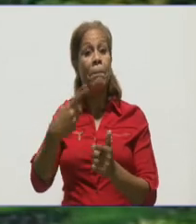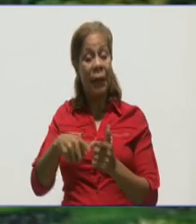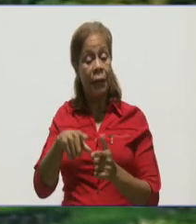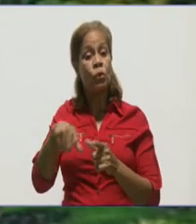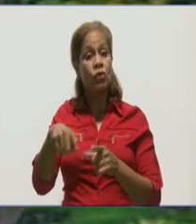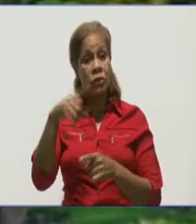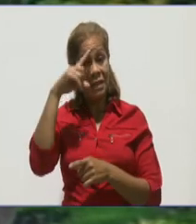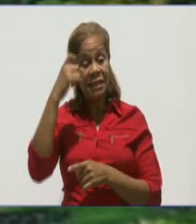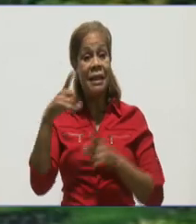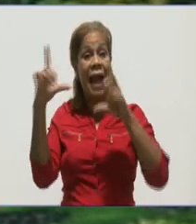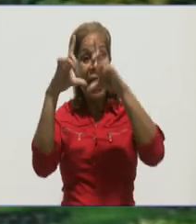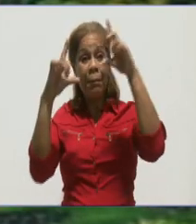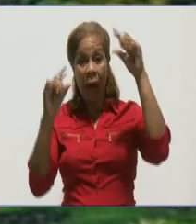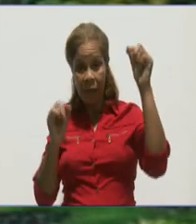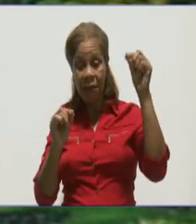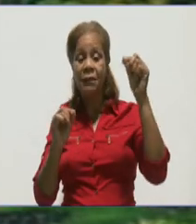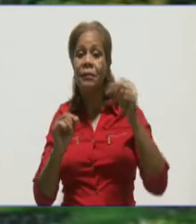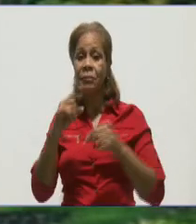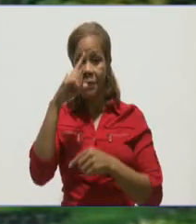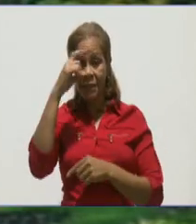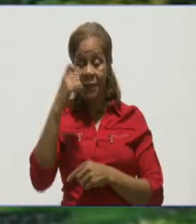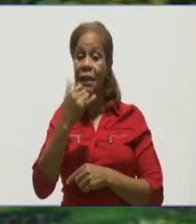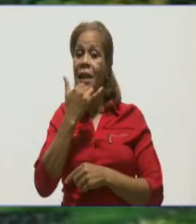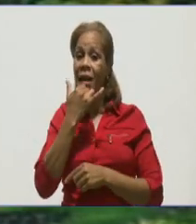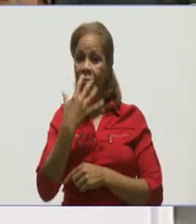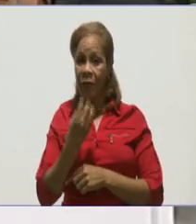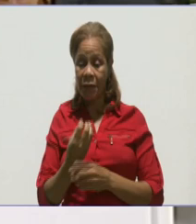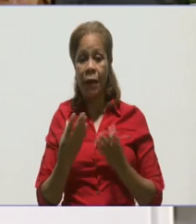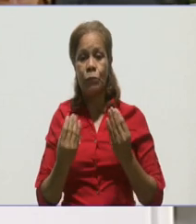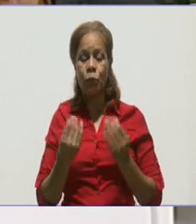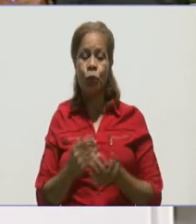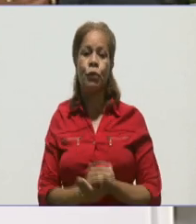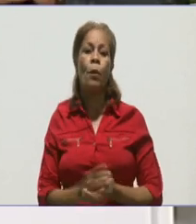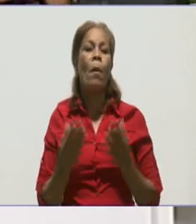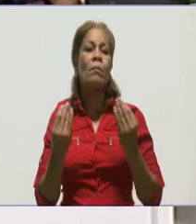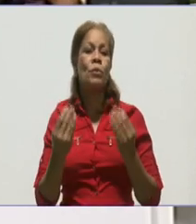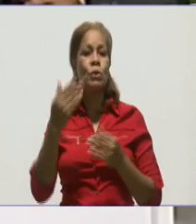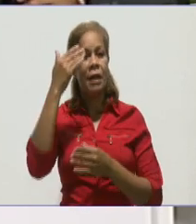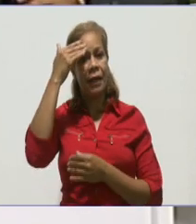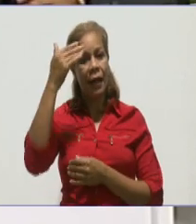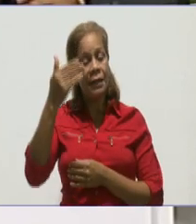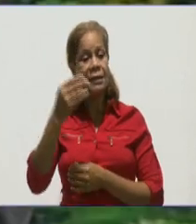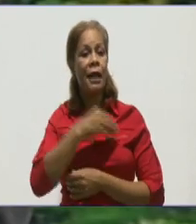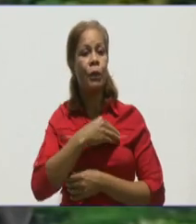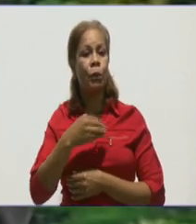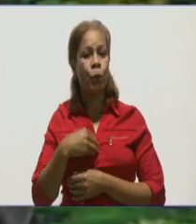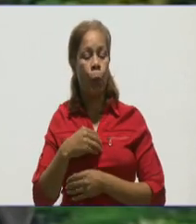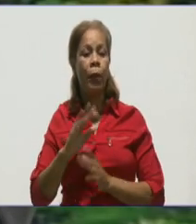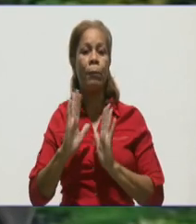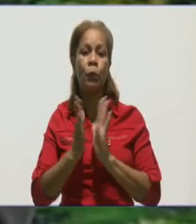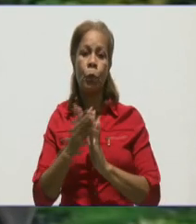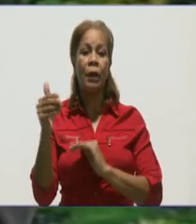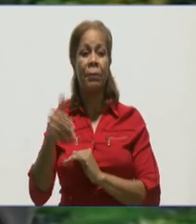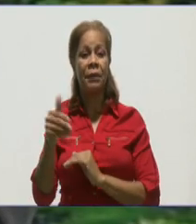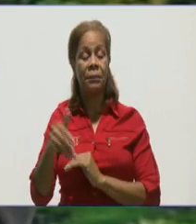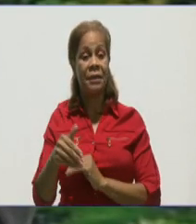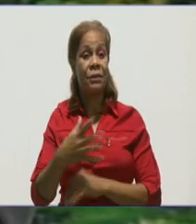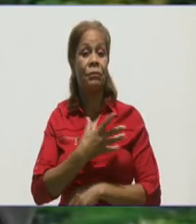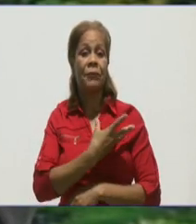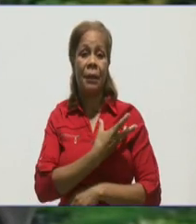país sí le está costando millones de pesos. Muchísimas gracias, doctora, por su participación. Lamentamos hoy,